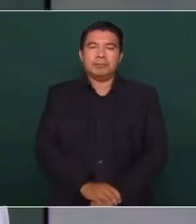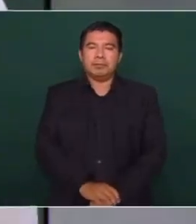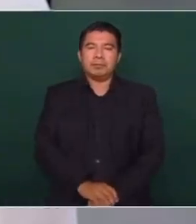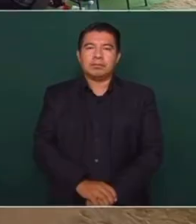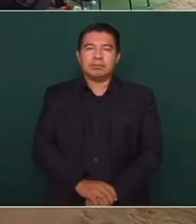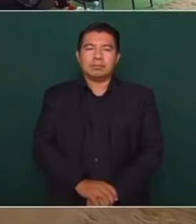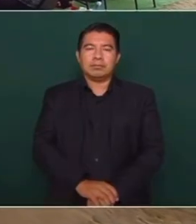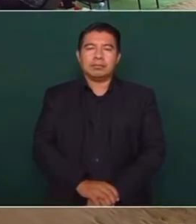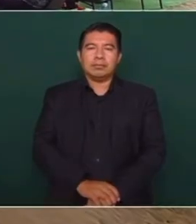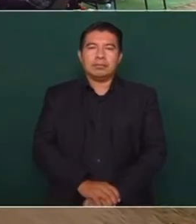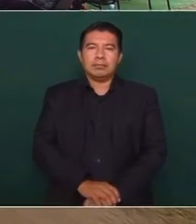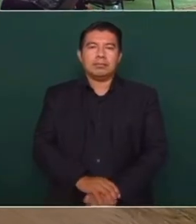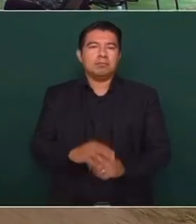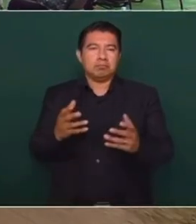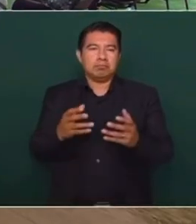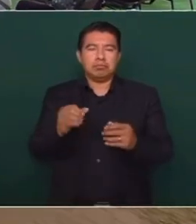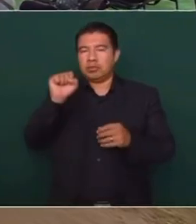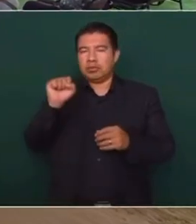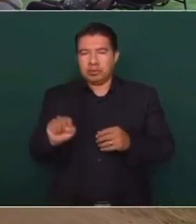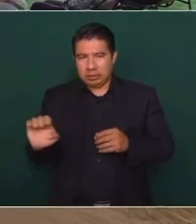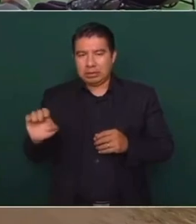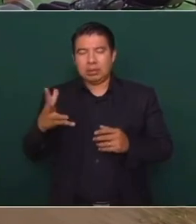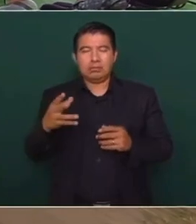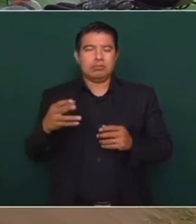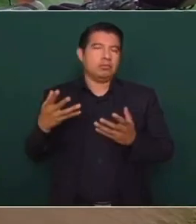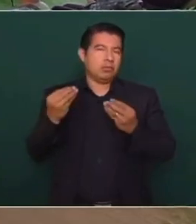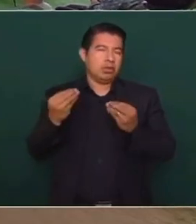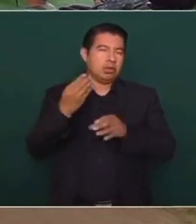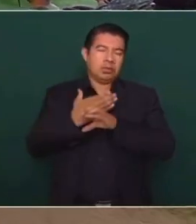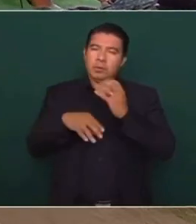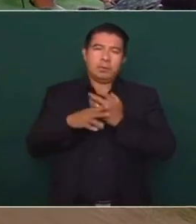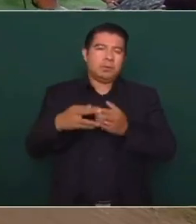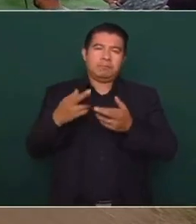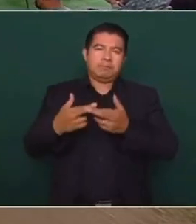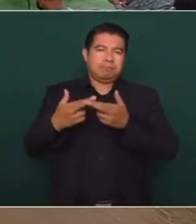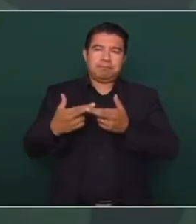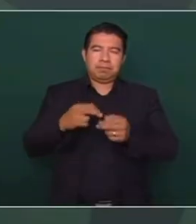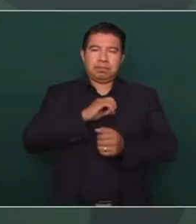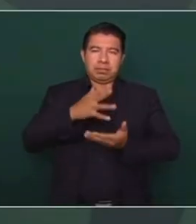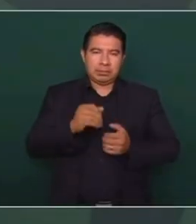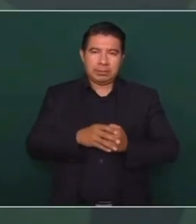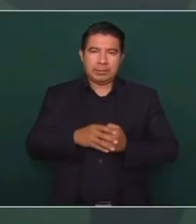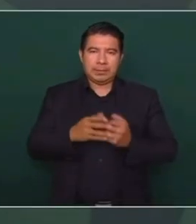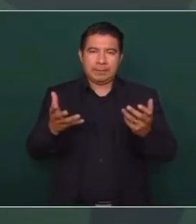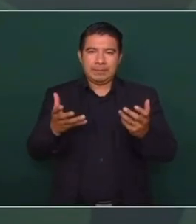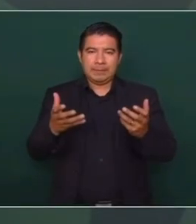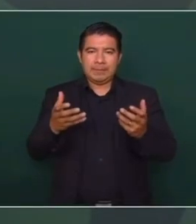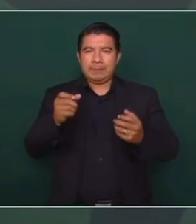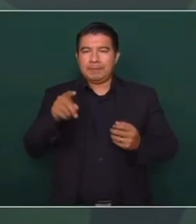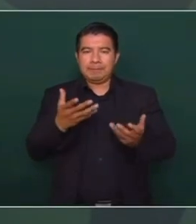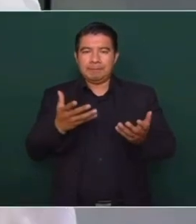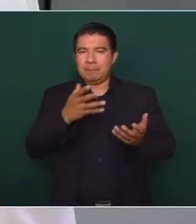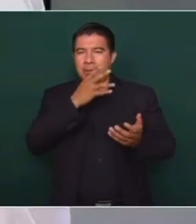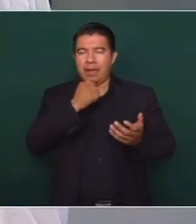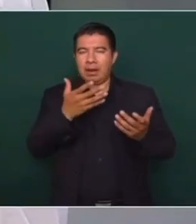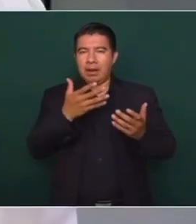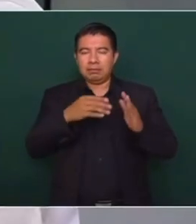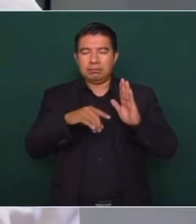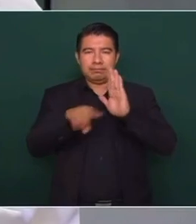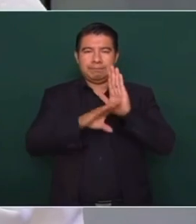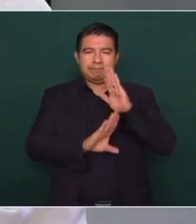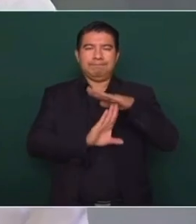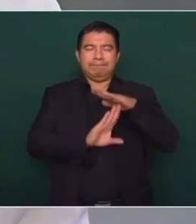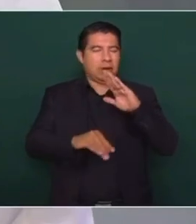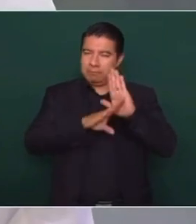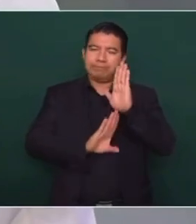tiene el sureste mucha riqueza, Tabasco. Yo pienso que no van a poder detener el crecimiento